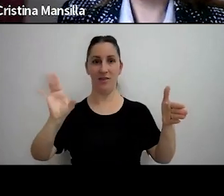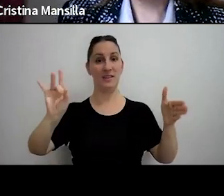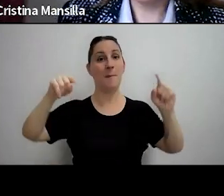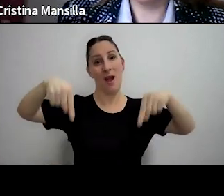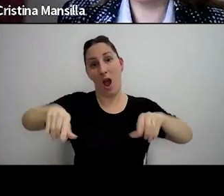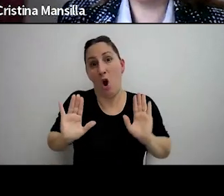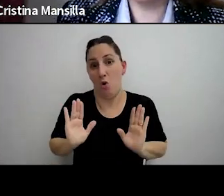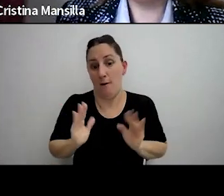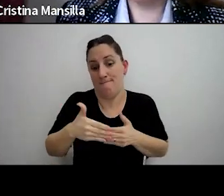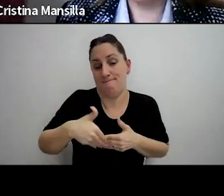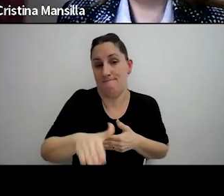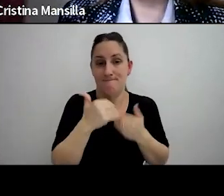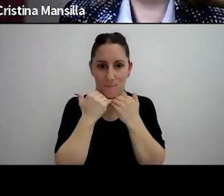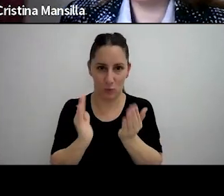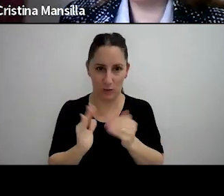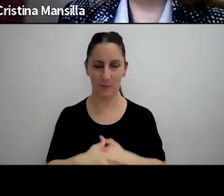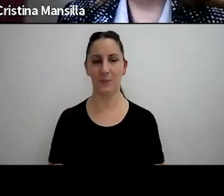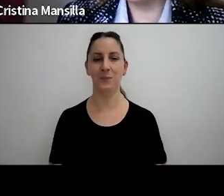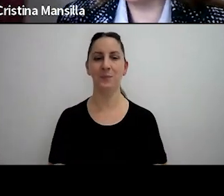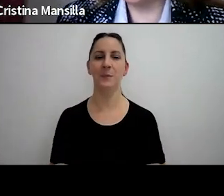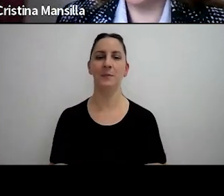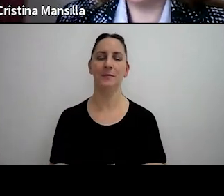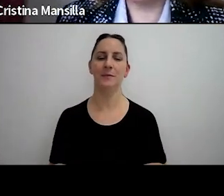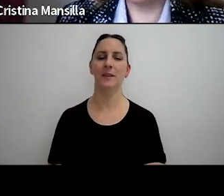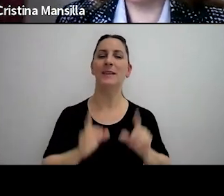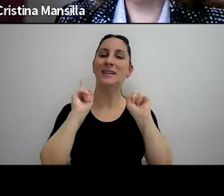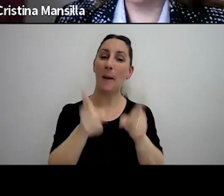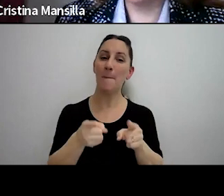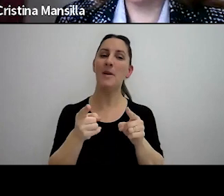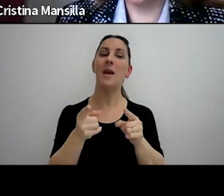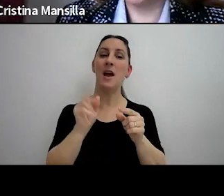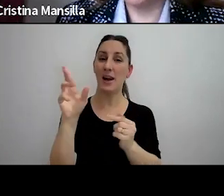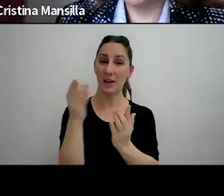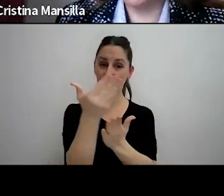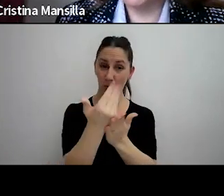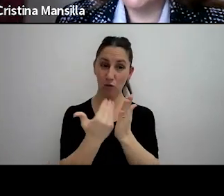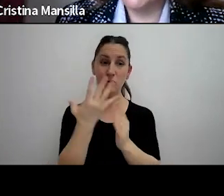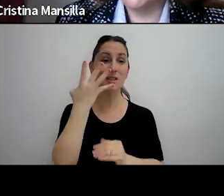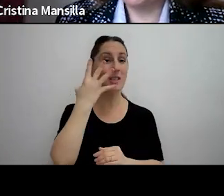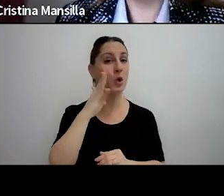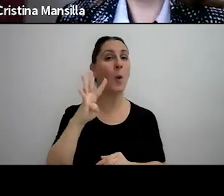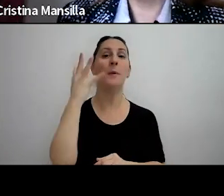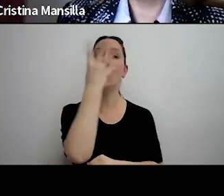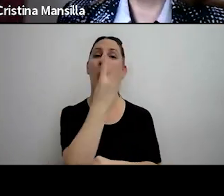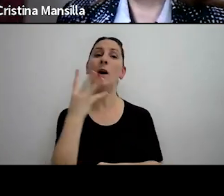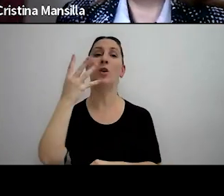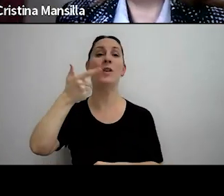por ello también se agregó en la misma resolución cinco mil cuatro diecisiete